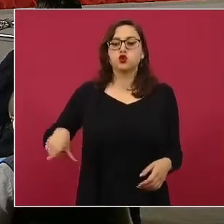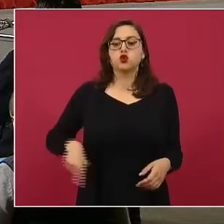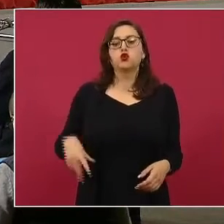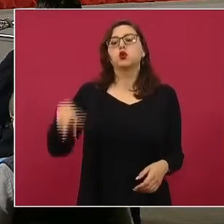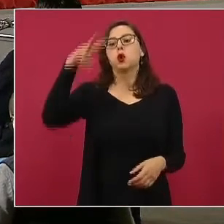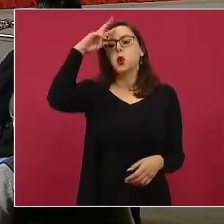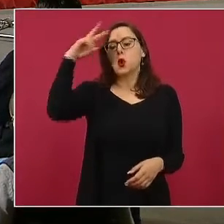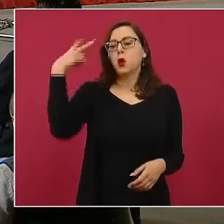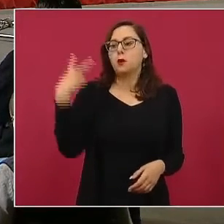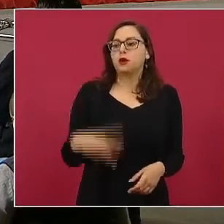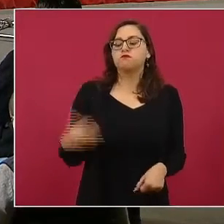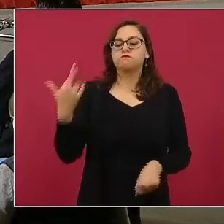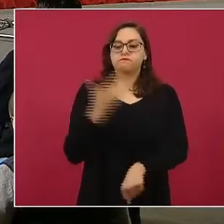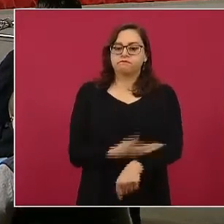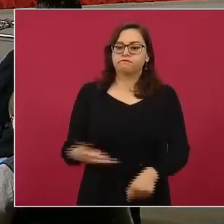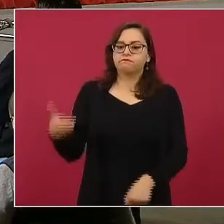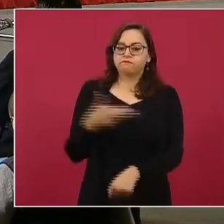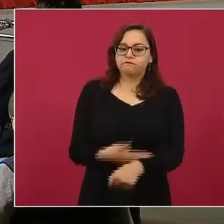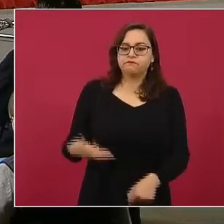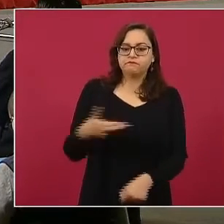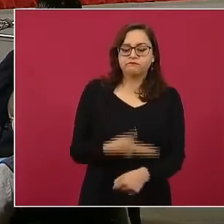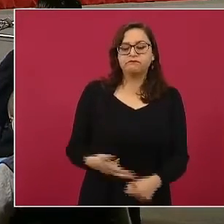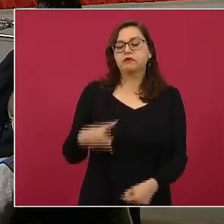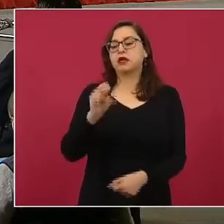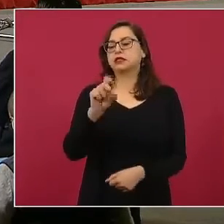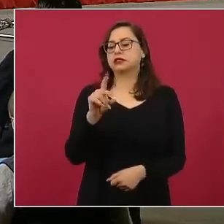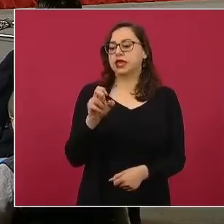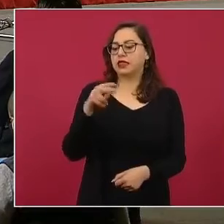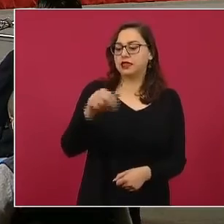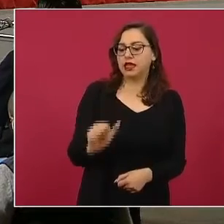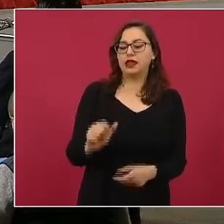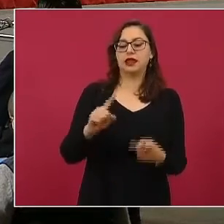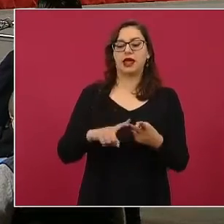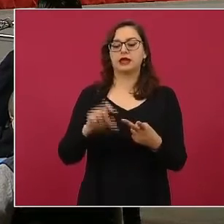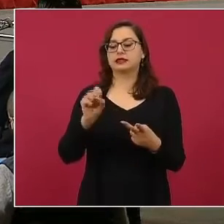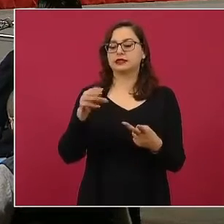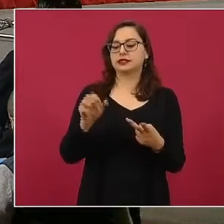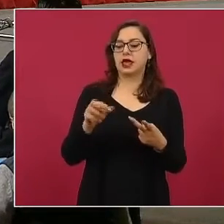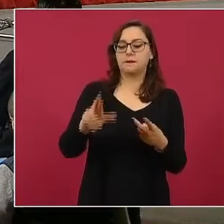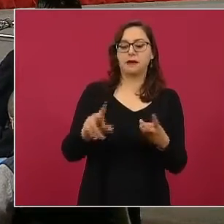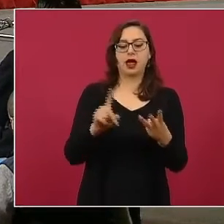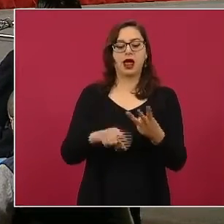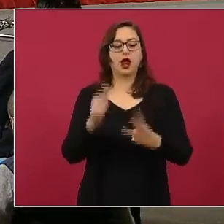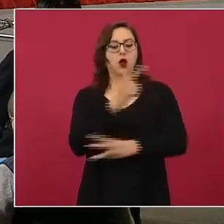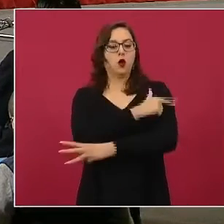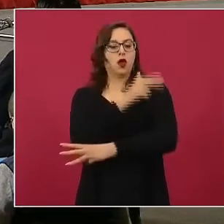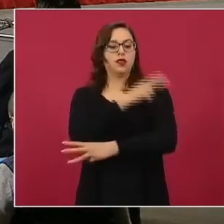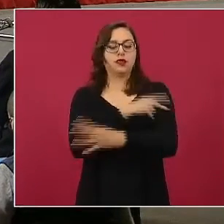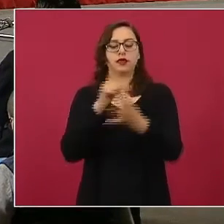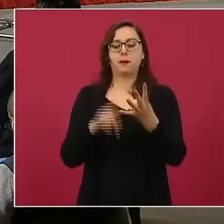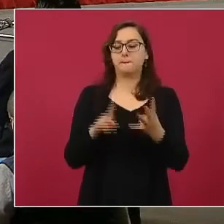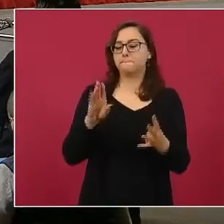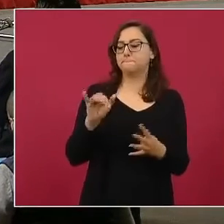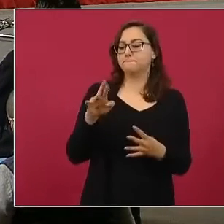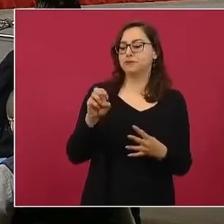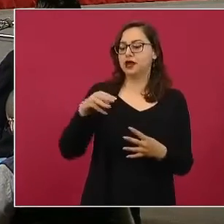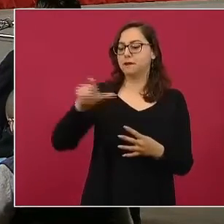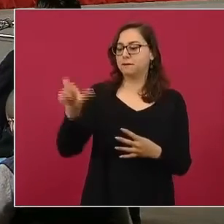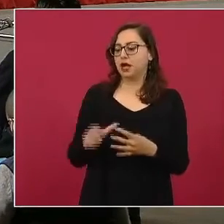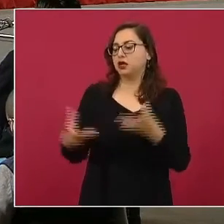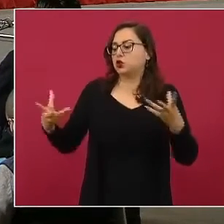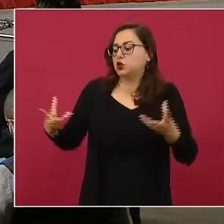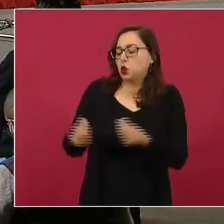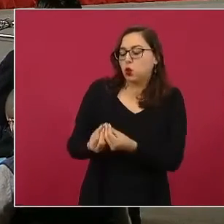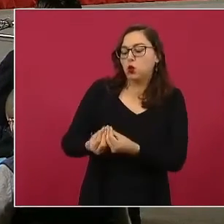en atención de Sedena Marina, Guardia Nacional y Virmex, se ha agilizado y